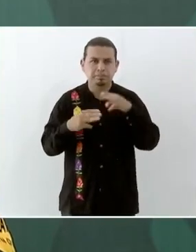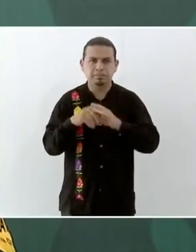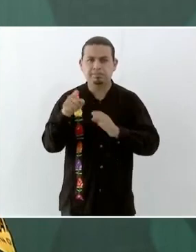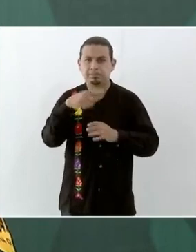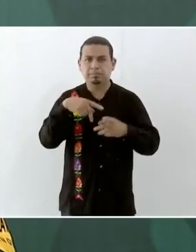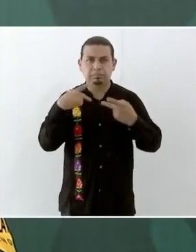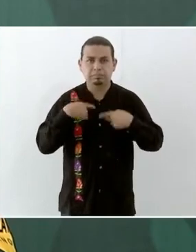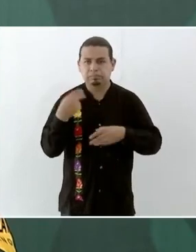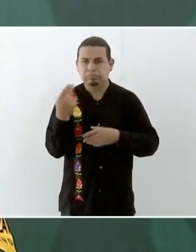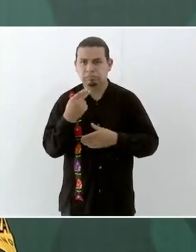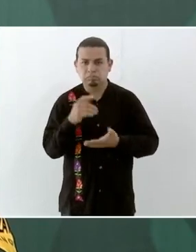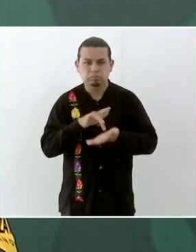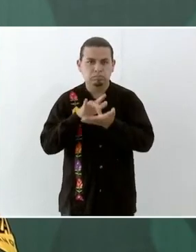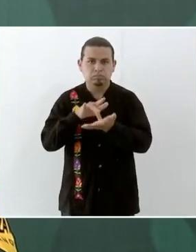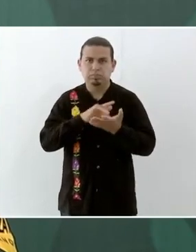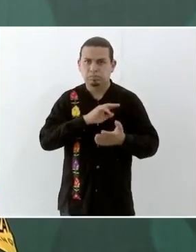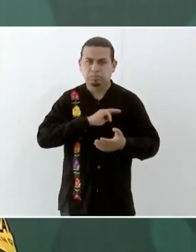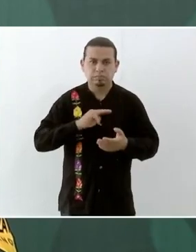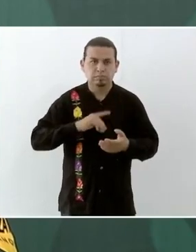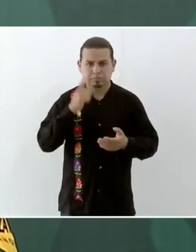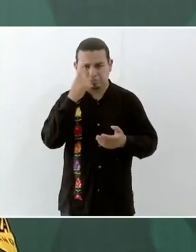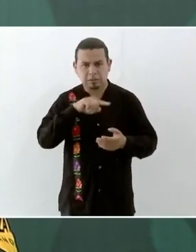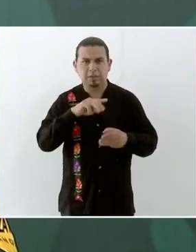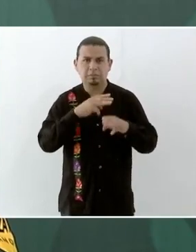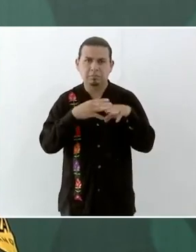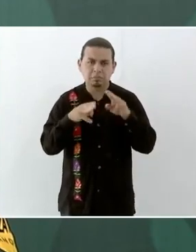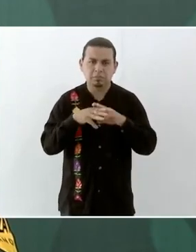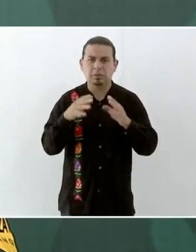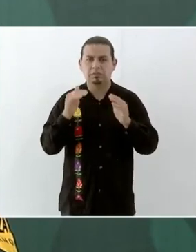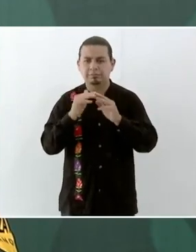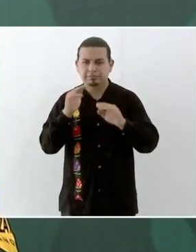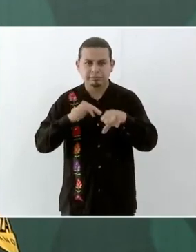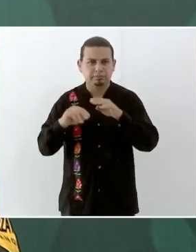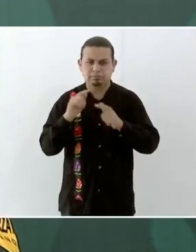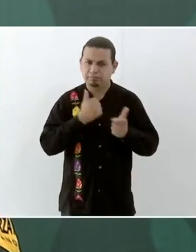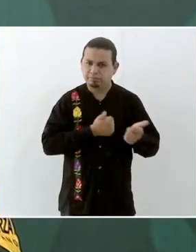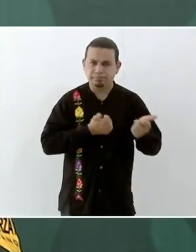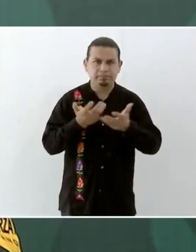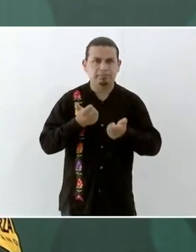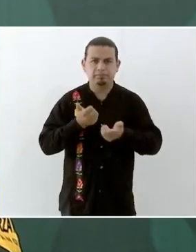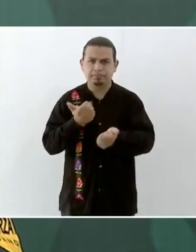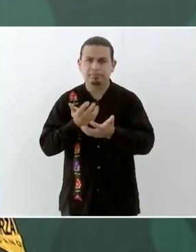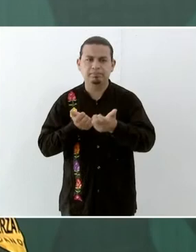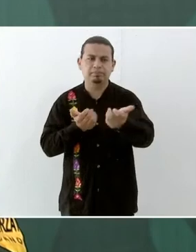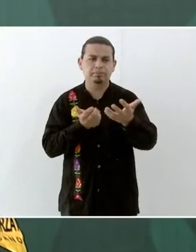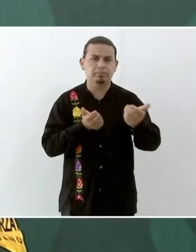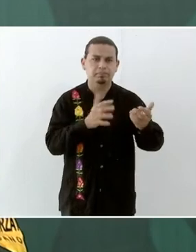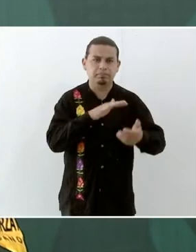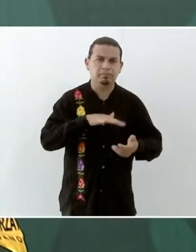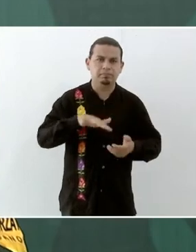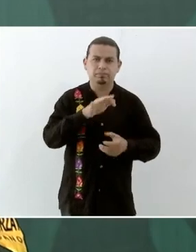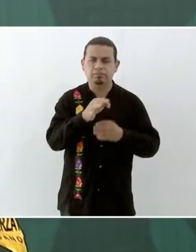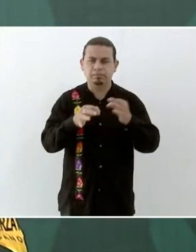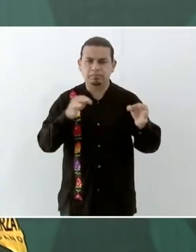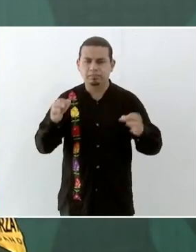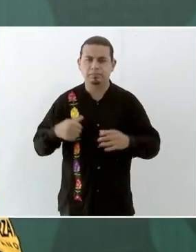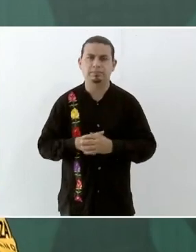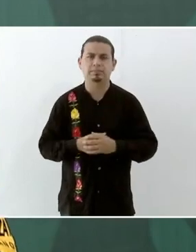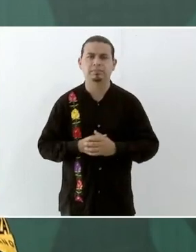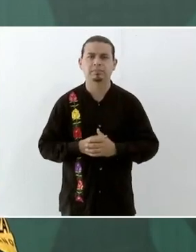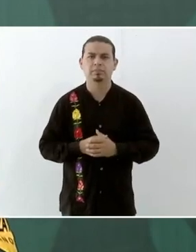comprado los municipios y les hemos apoyado en llevarlos a sus comunidades. 400 catres